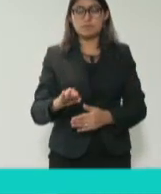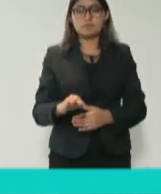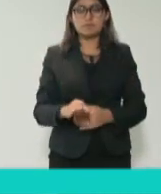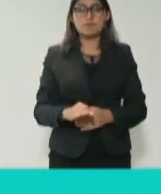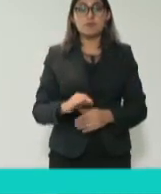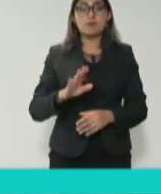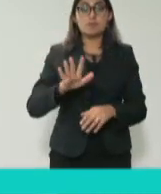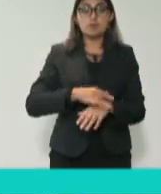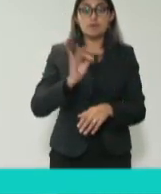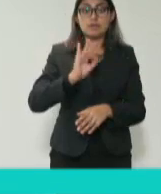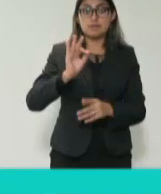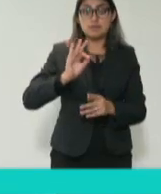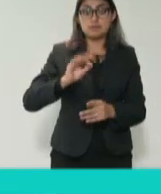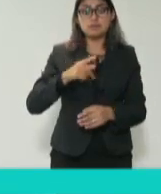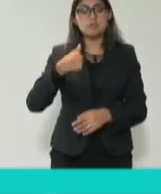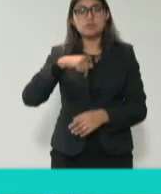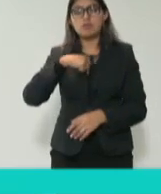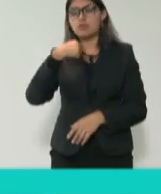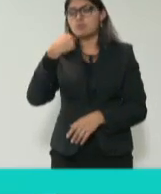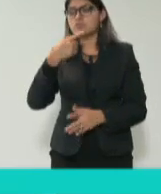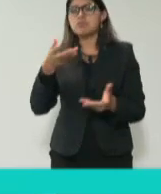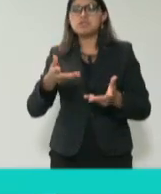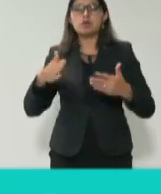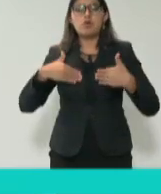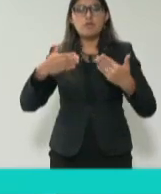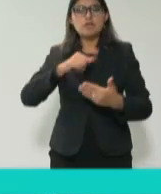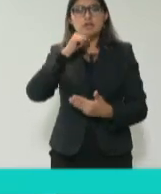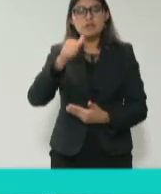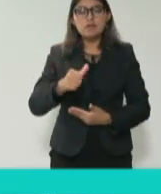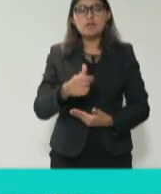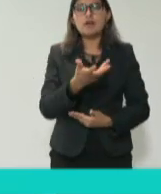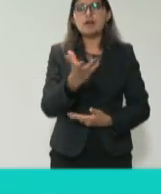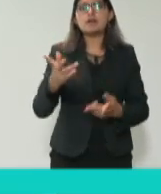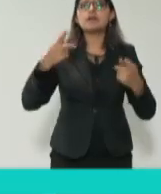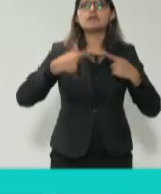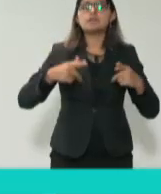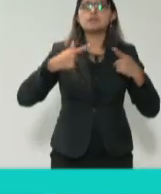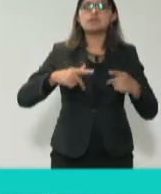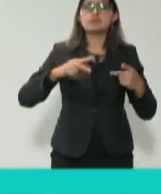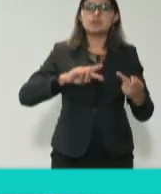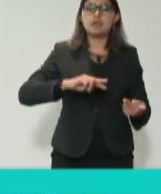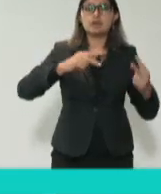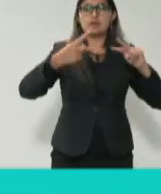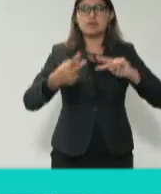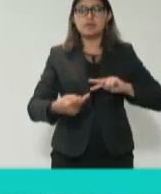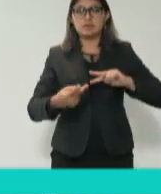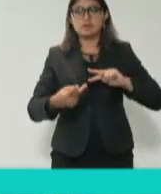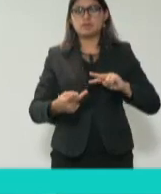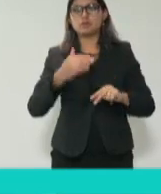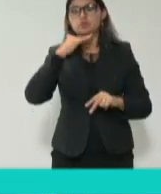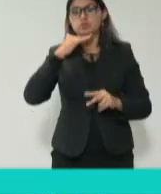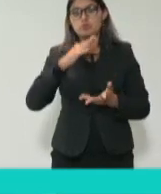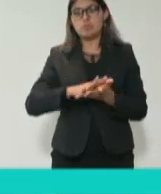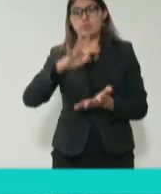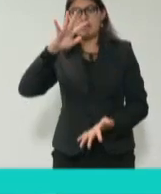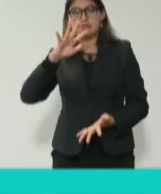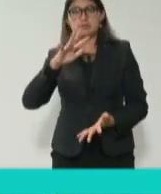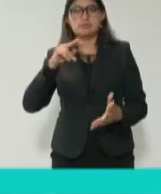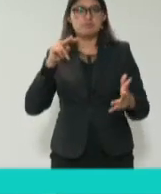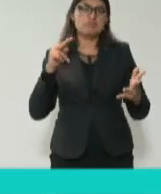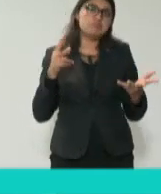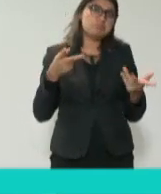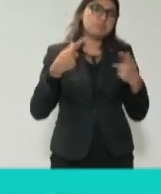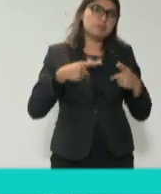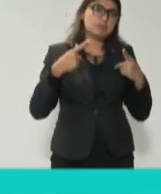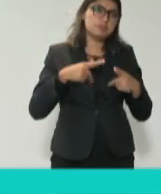más corrupción y menos transparencia. Yo cierro diciéndoles que cuáles serían los desafíos, pues los desafíos es implementar todo esto,